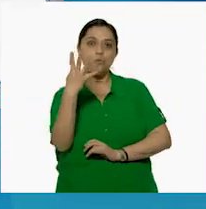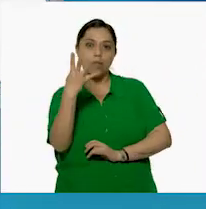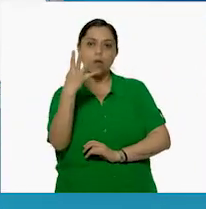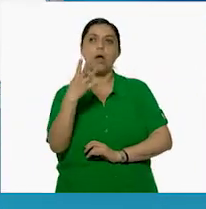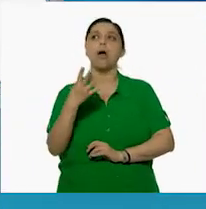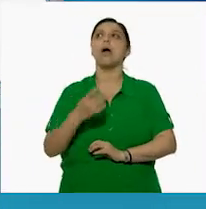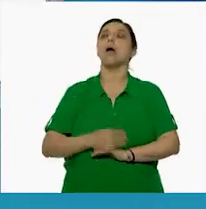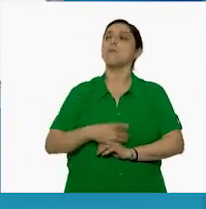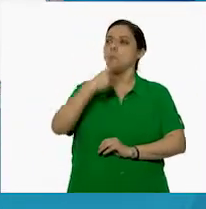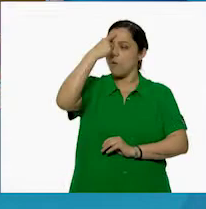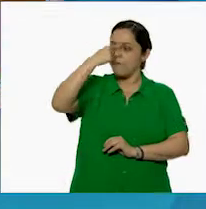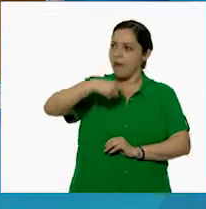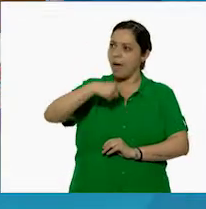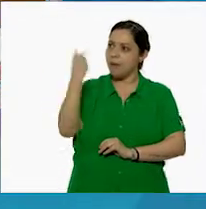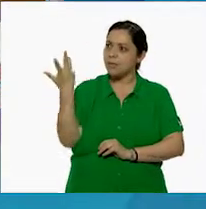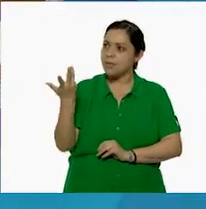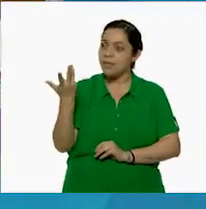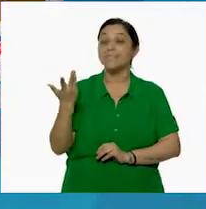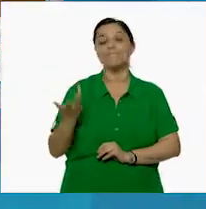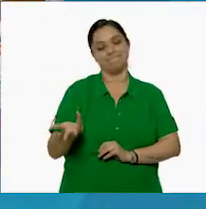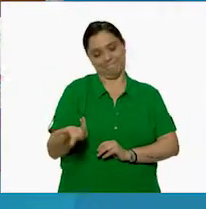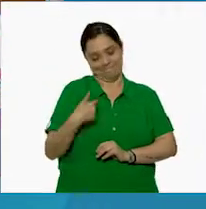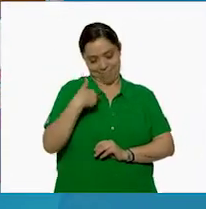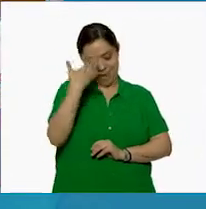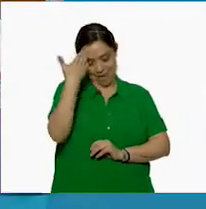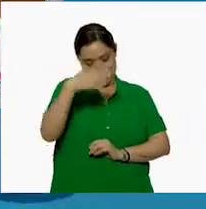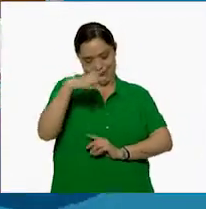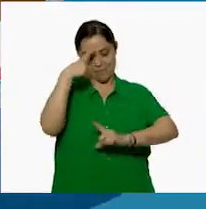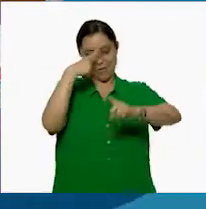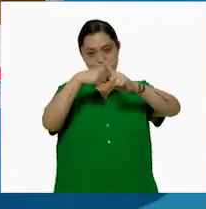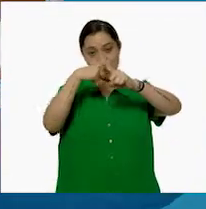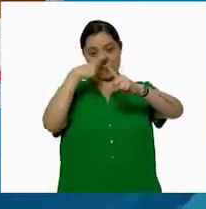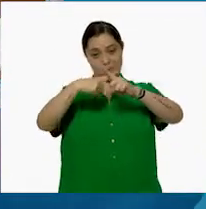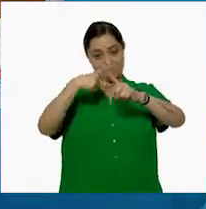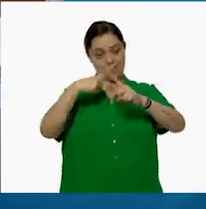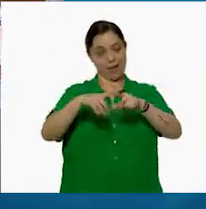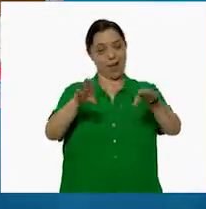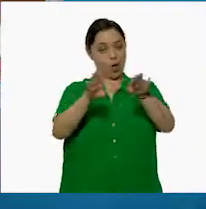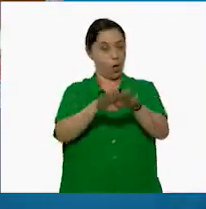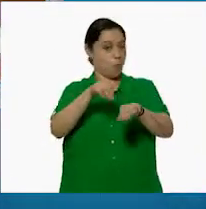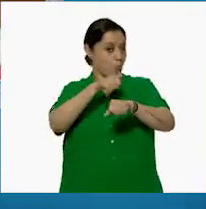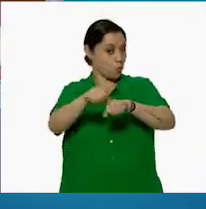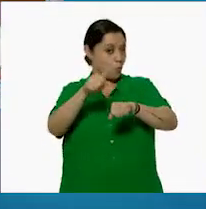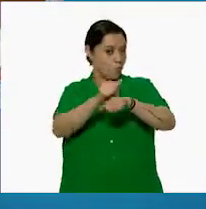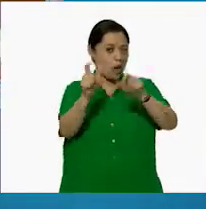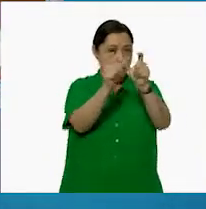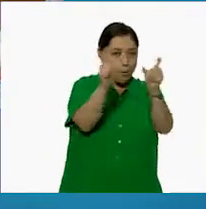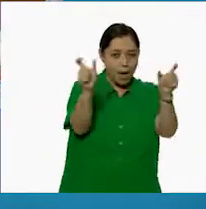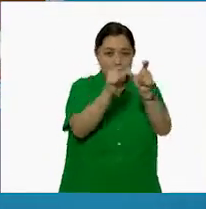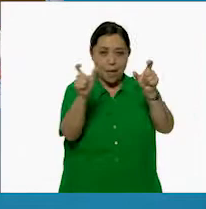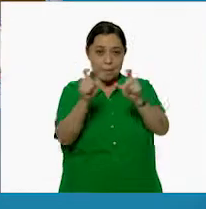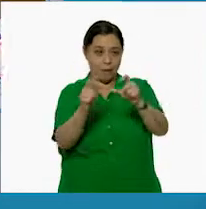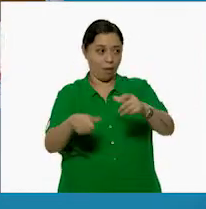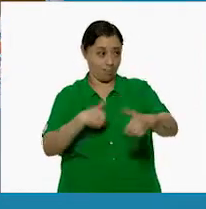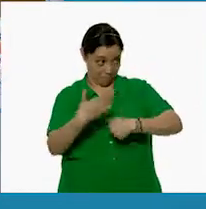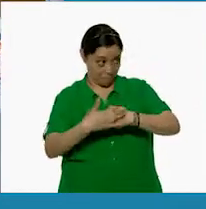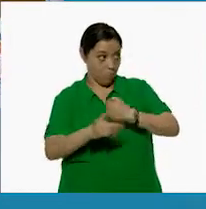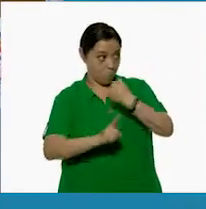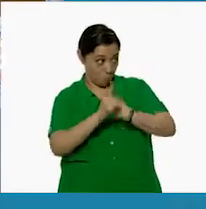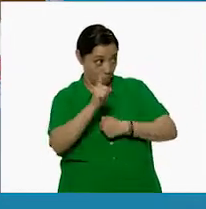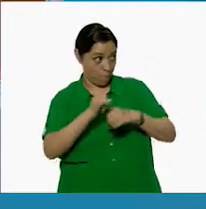¡Así de fácil! Ya sabes multiplicar tú también separando los números. ¿Resolvemos el siguiente reto? Sí.